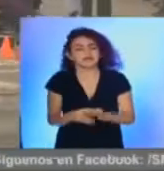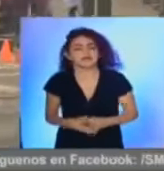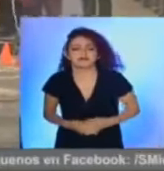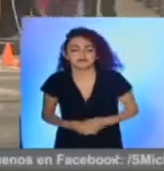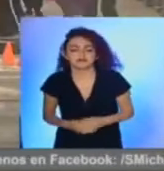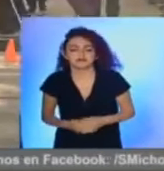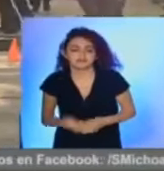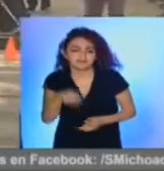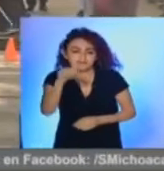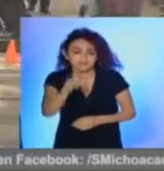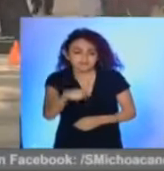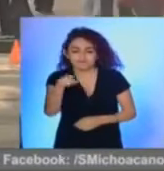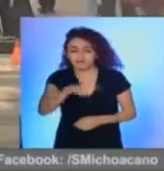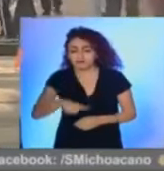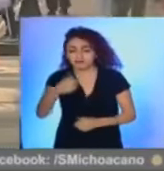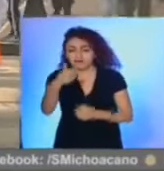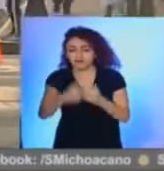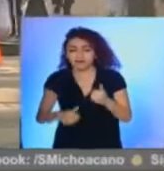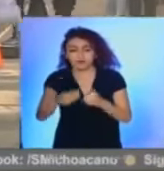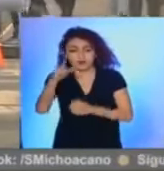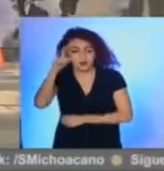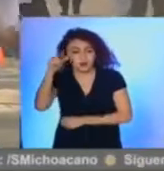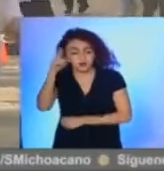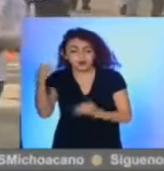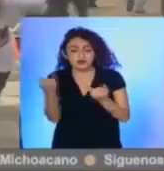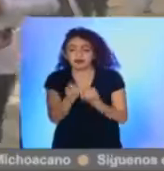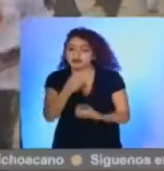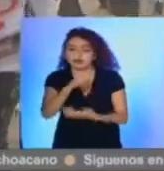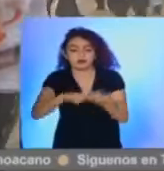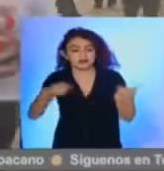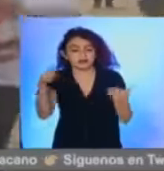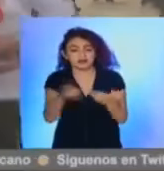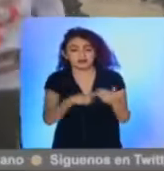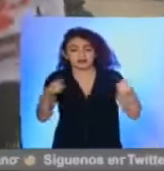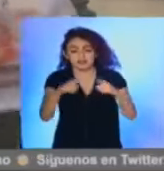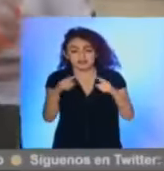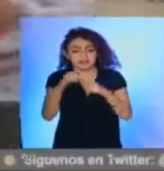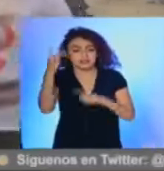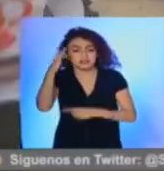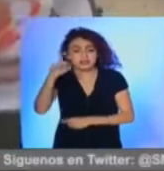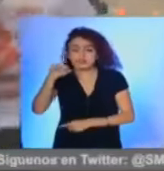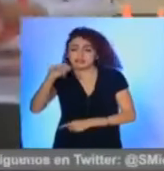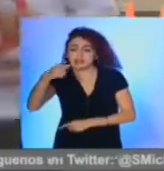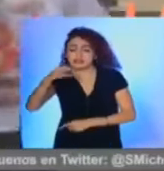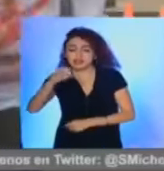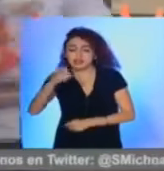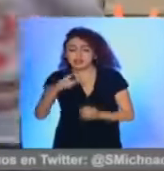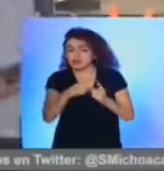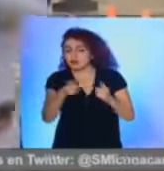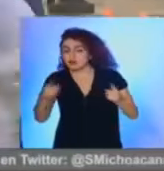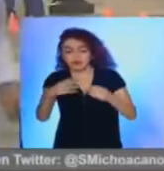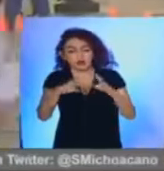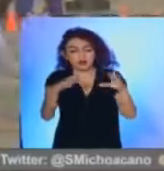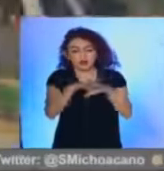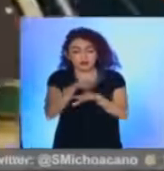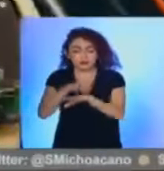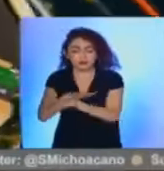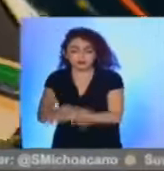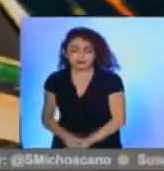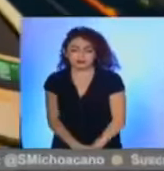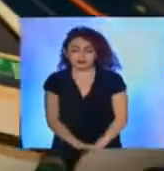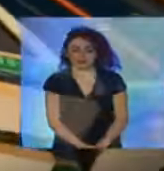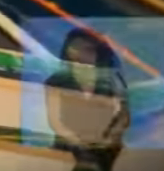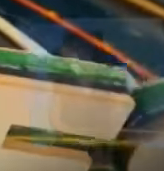misma situación se vive en la carrera guadalupana que también se dejó de hacer en la iglesia de San Diego con recorridos que se fueron cambiando